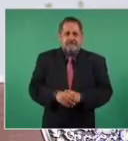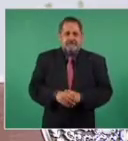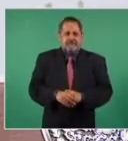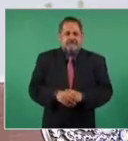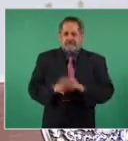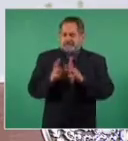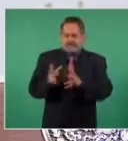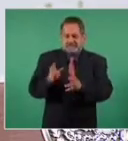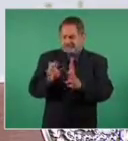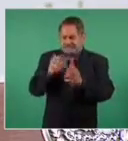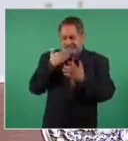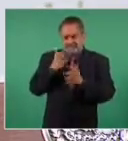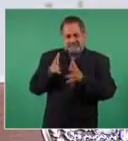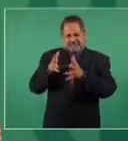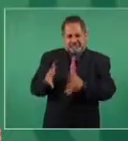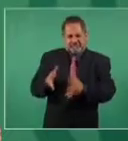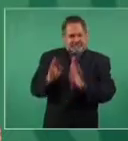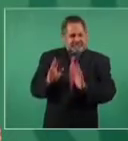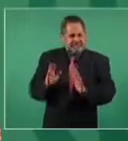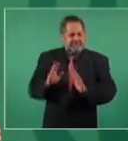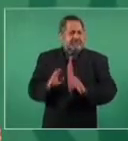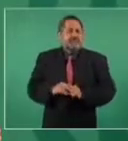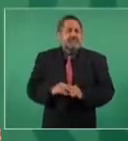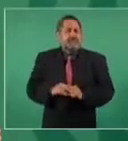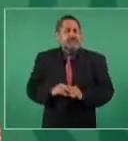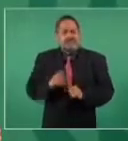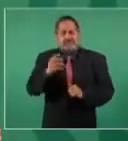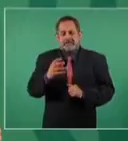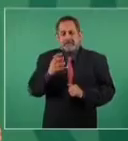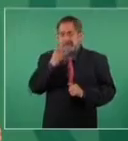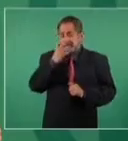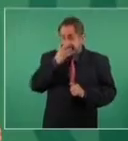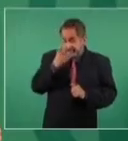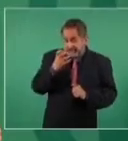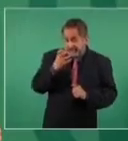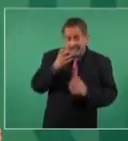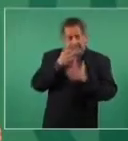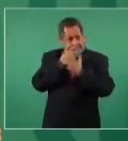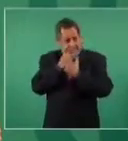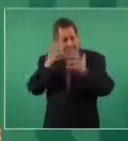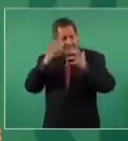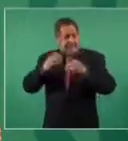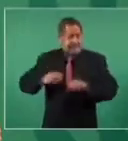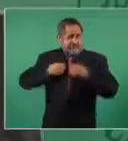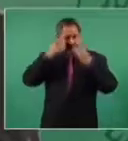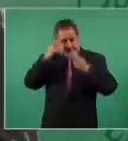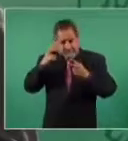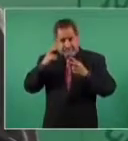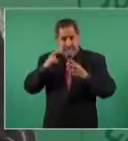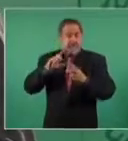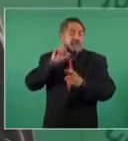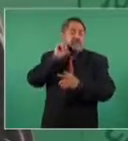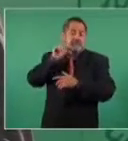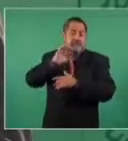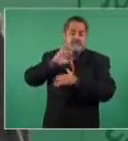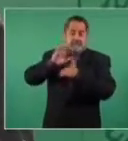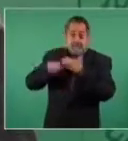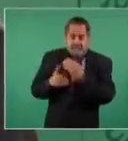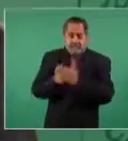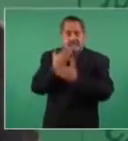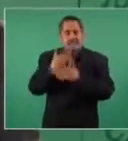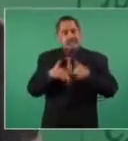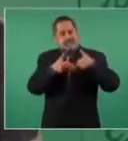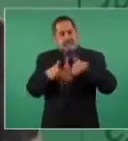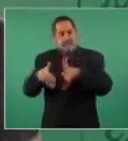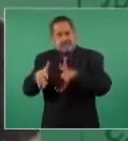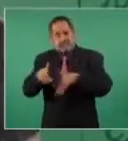Así está bien Entonces, es el grito y al día siguiente el desfile que es